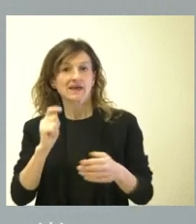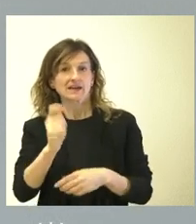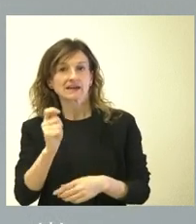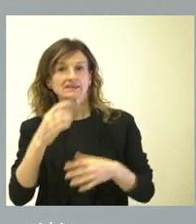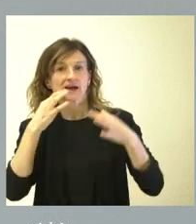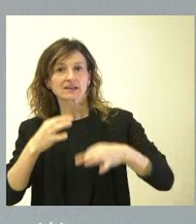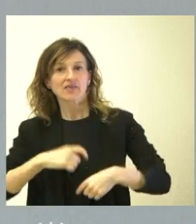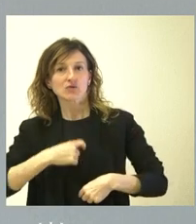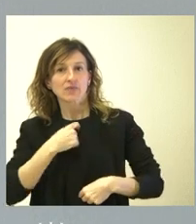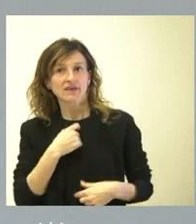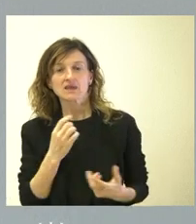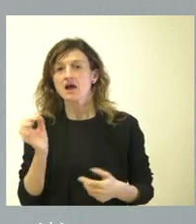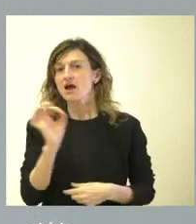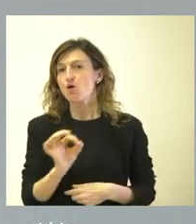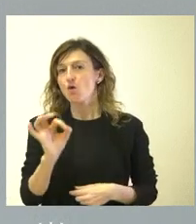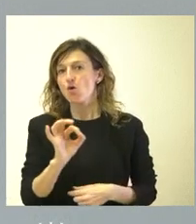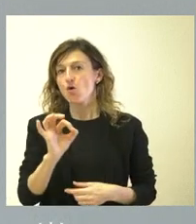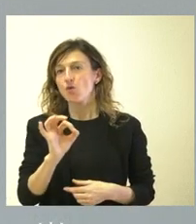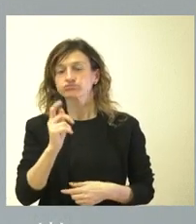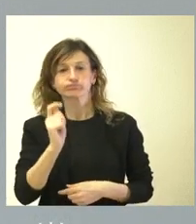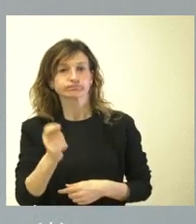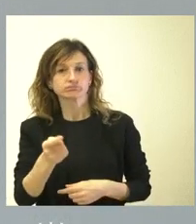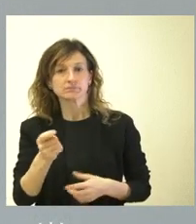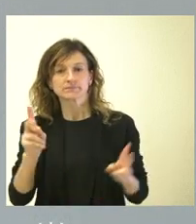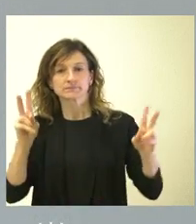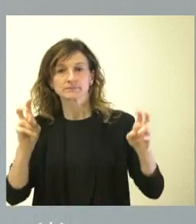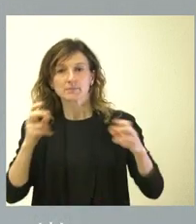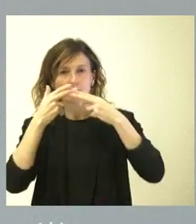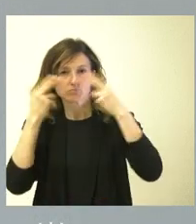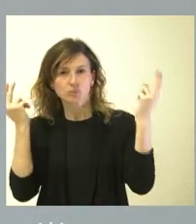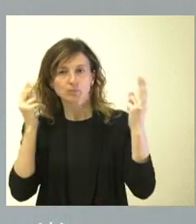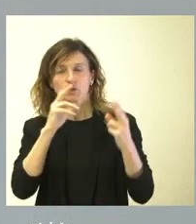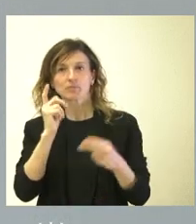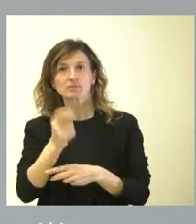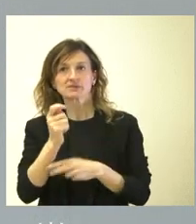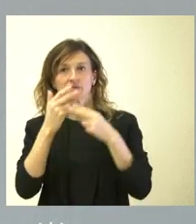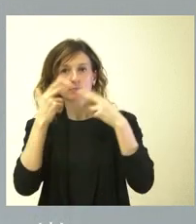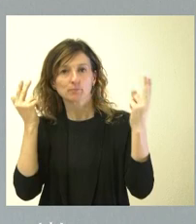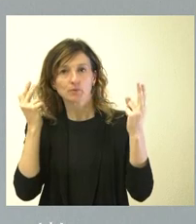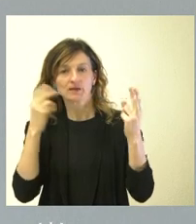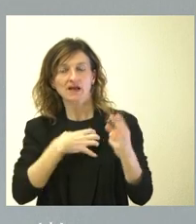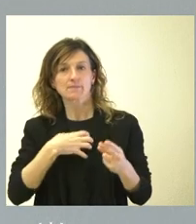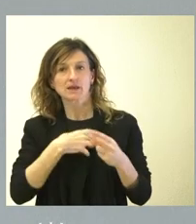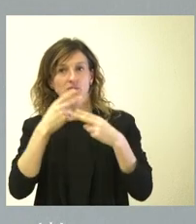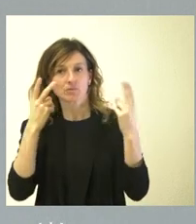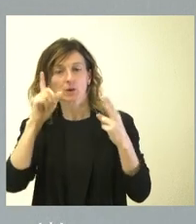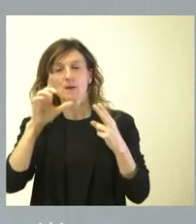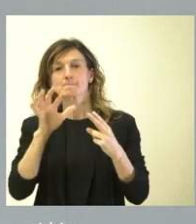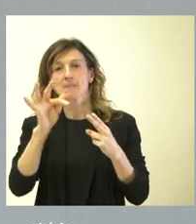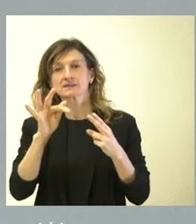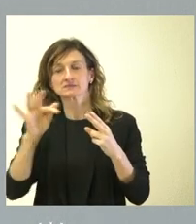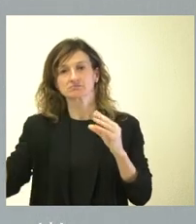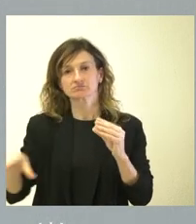ciudadanía, se puede recibir una retribución de carácter público por una prestación pública por parte de un empleado público y también recibir